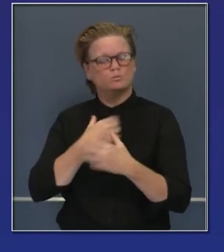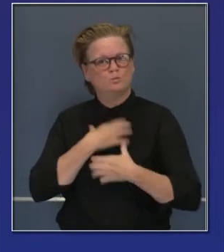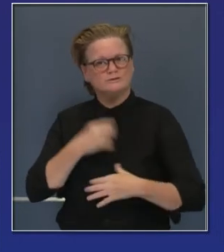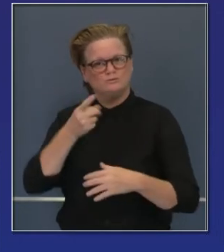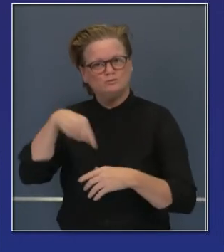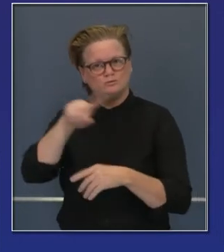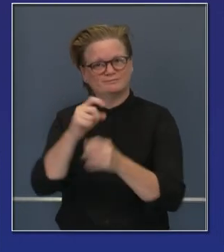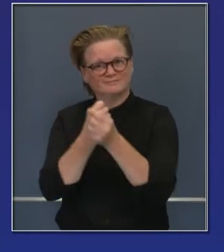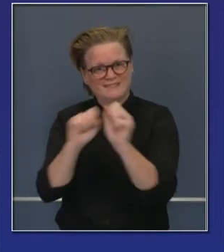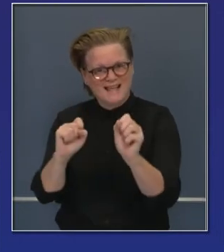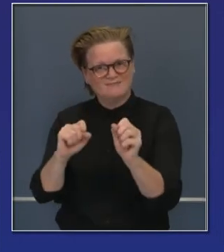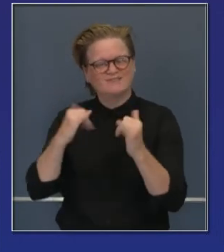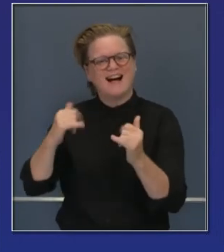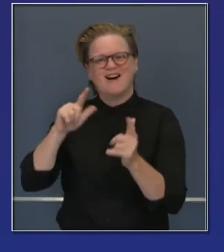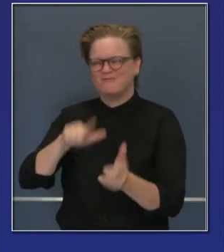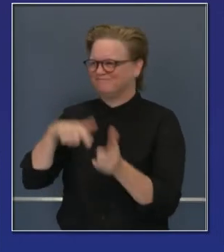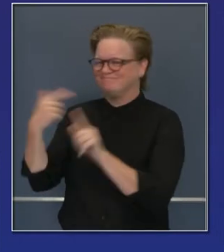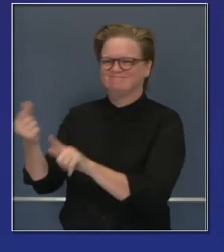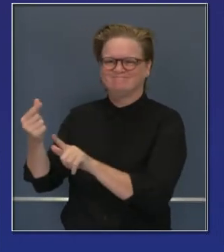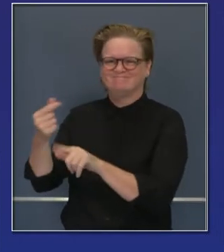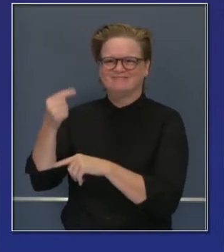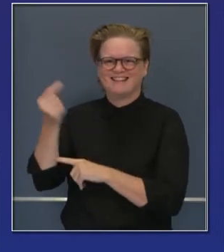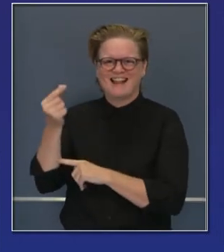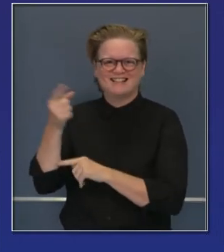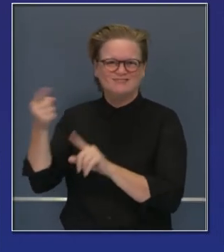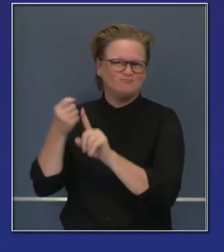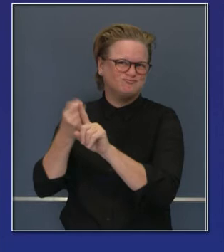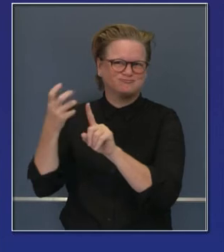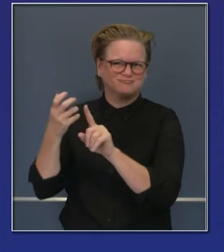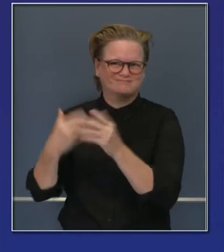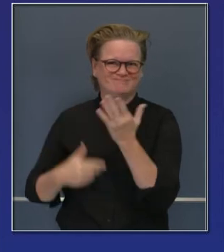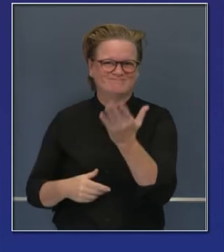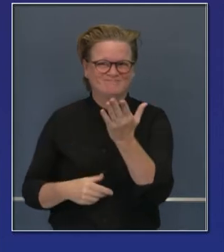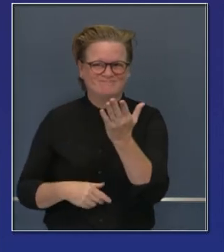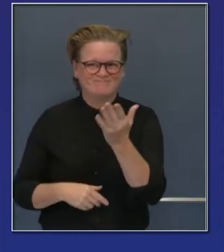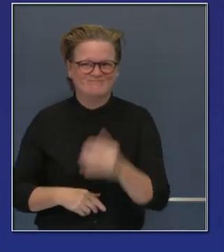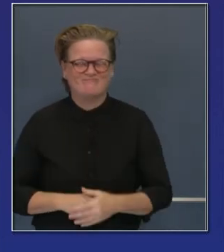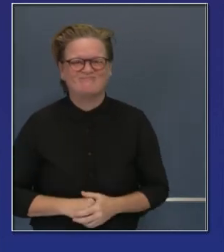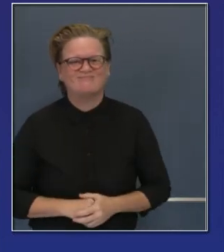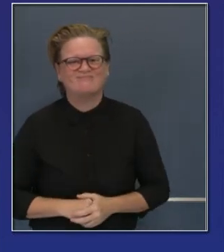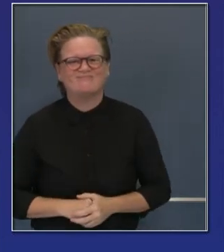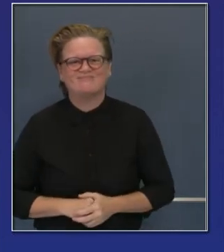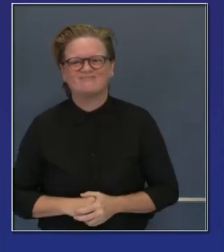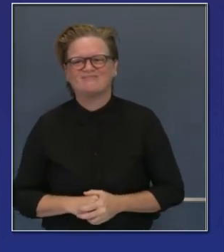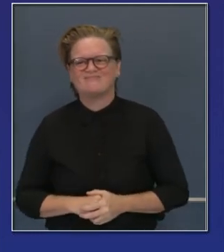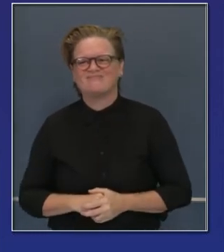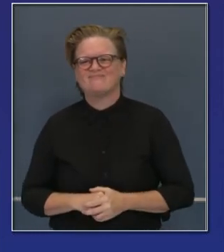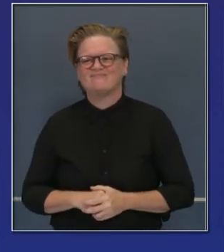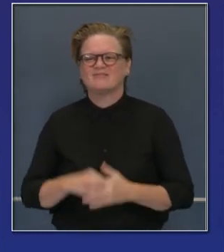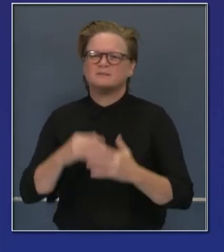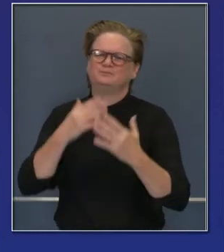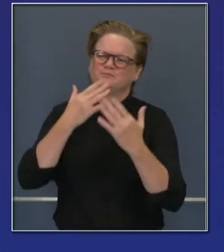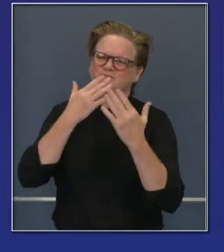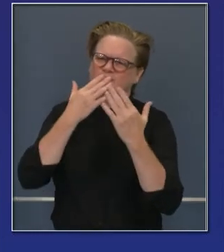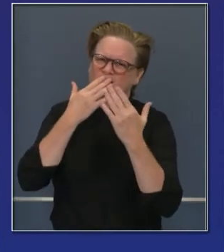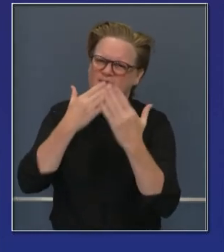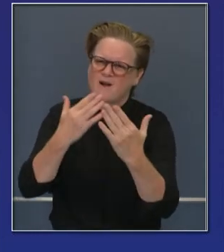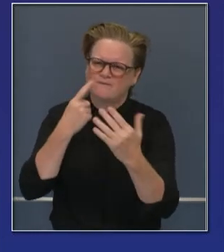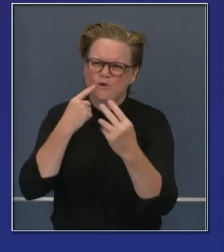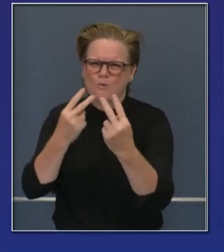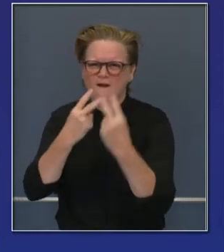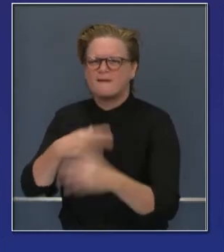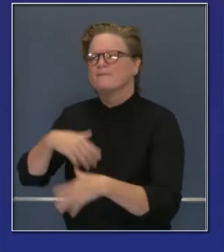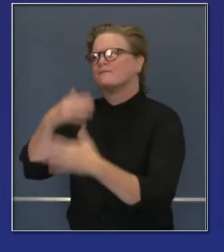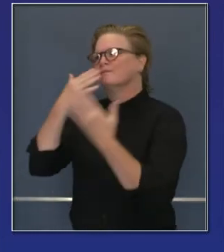durante estos días festivos. Con ustedes, doctor Gali. Gracias, gobernador. Gracias a todos ustedes por